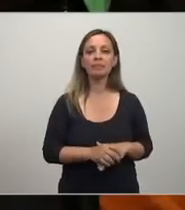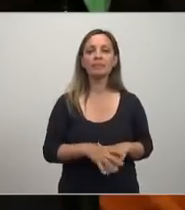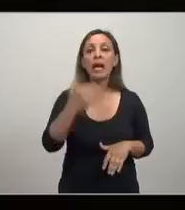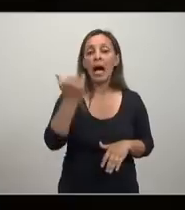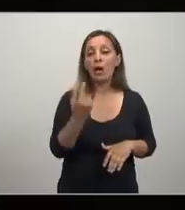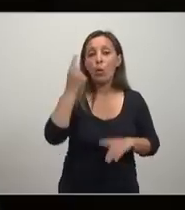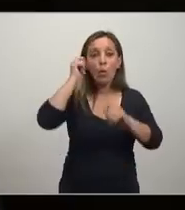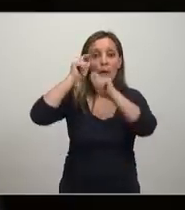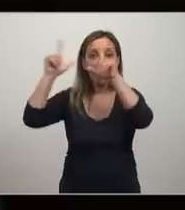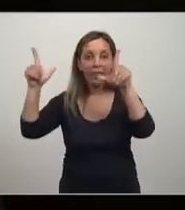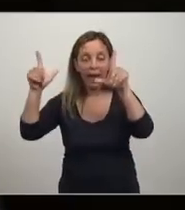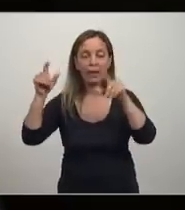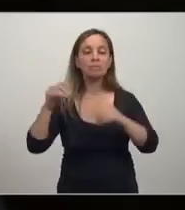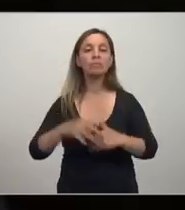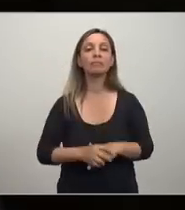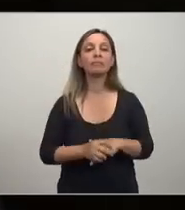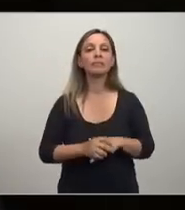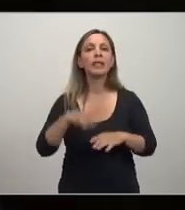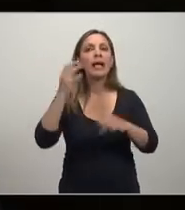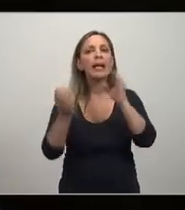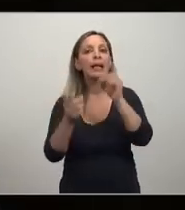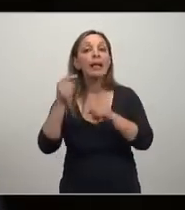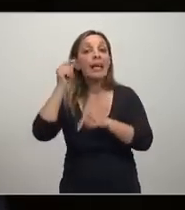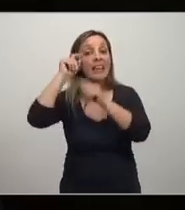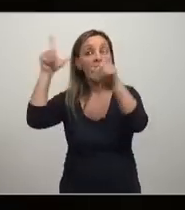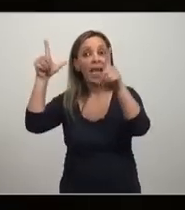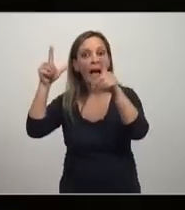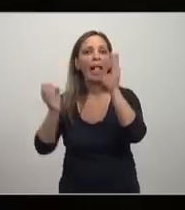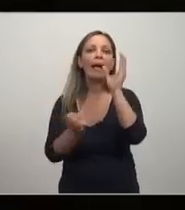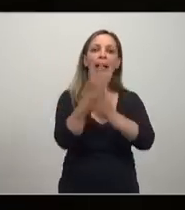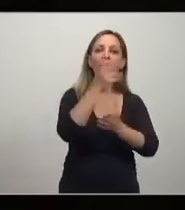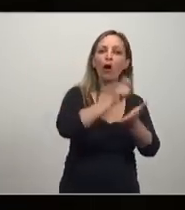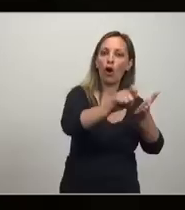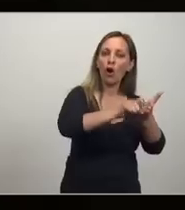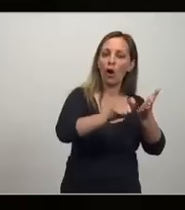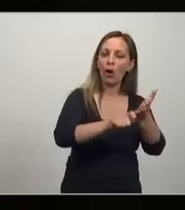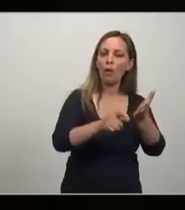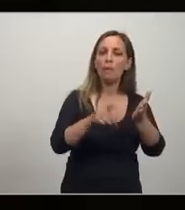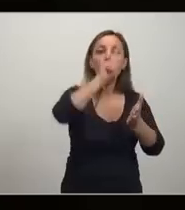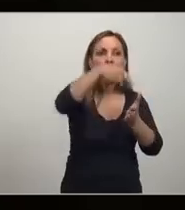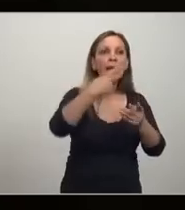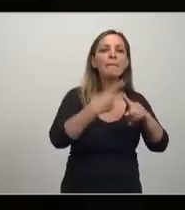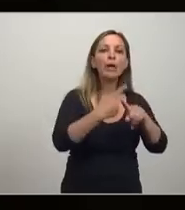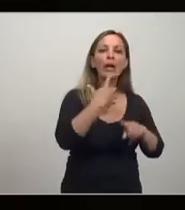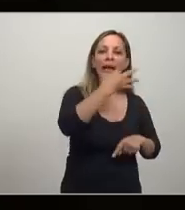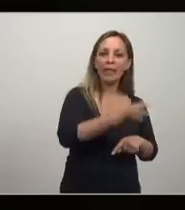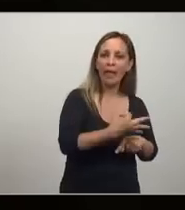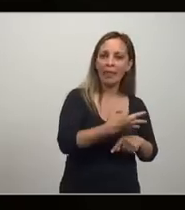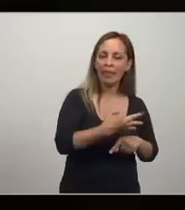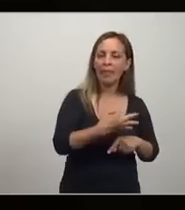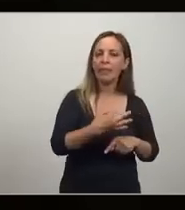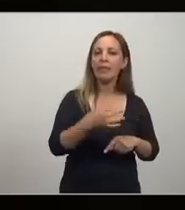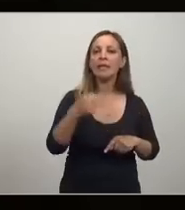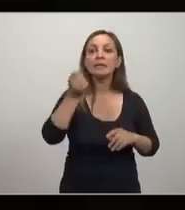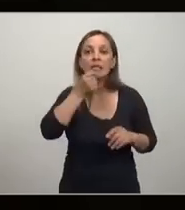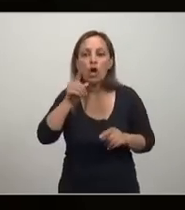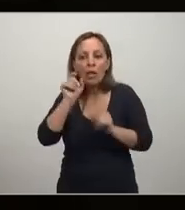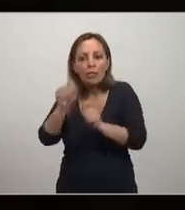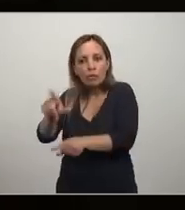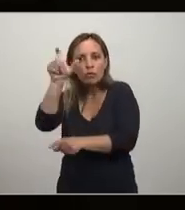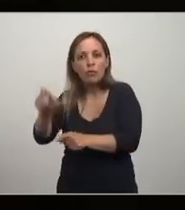tiene una idea y se construye una teoría para respaldar esa idea. No es que se parte de la realidad sino de intereses de prejuicios.